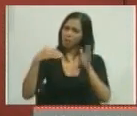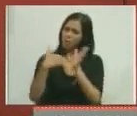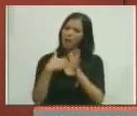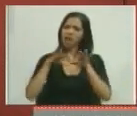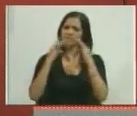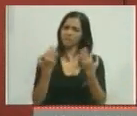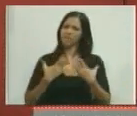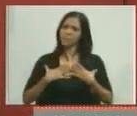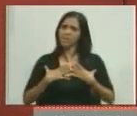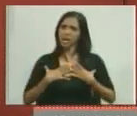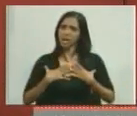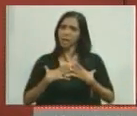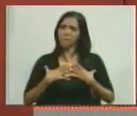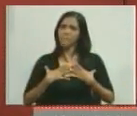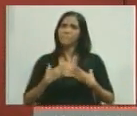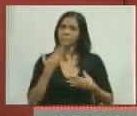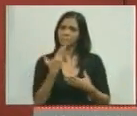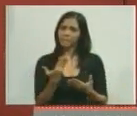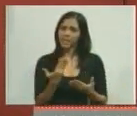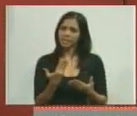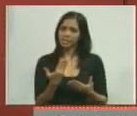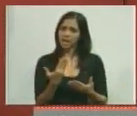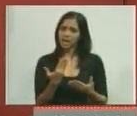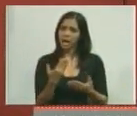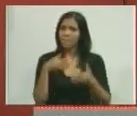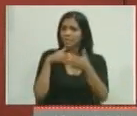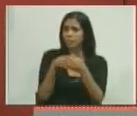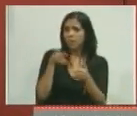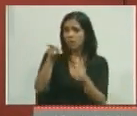mía, me están autorizando a mí a meterme con la de ellos?